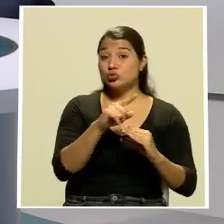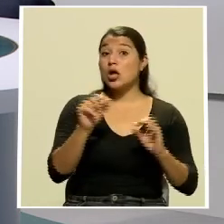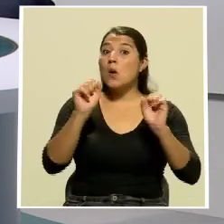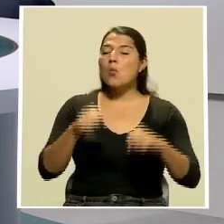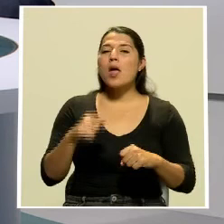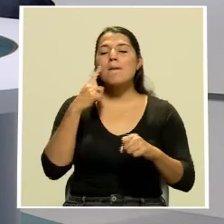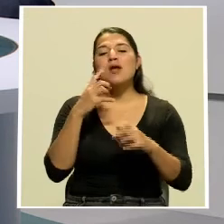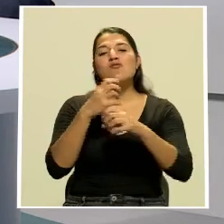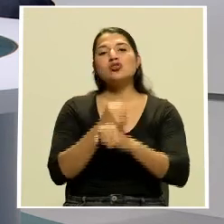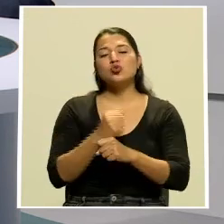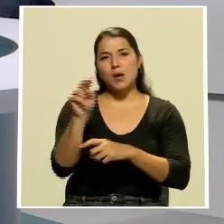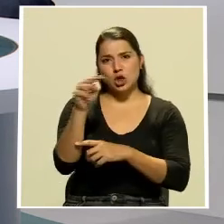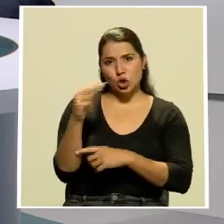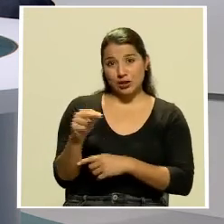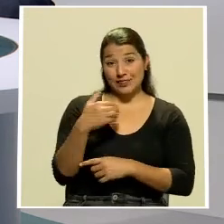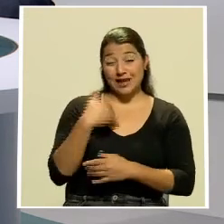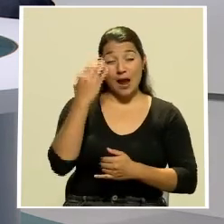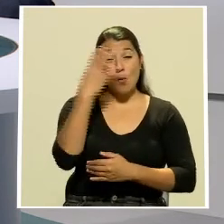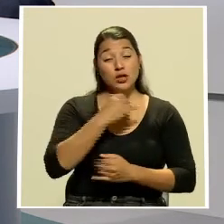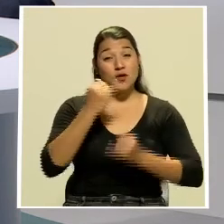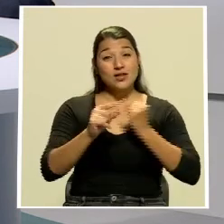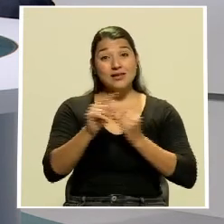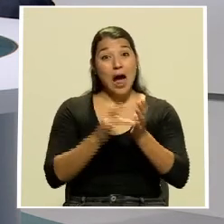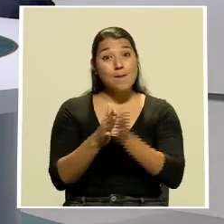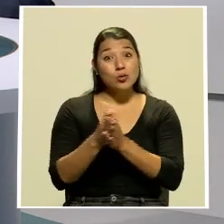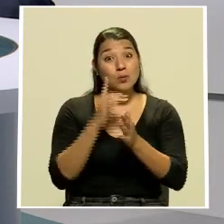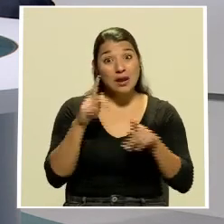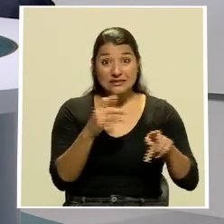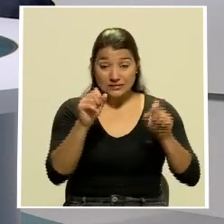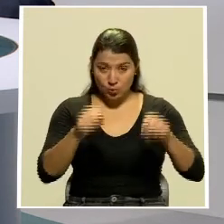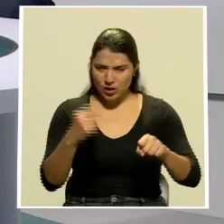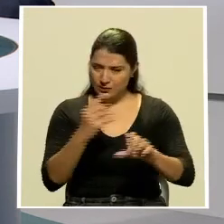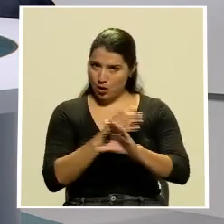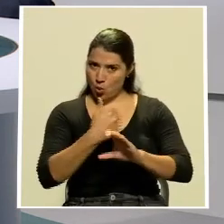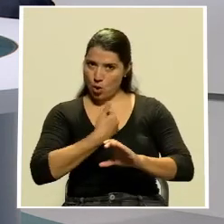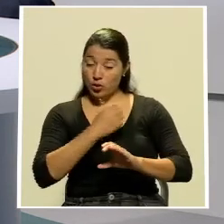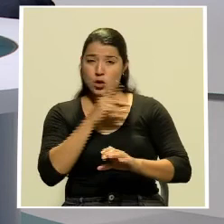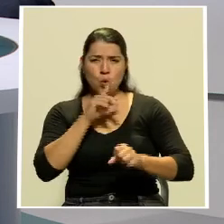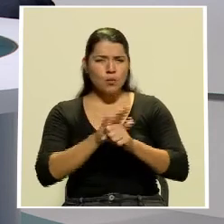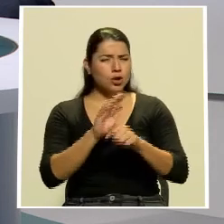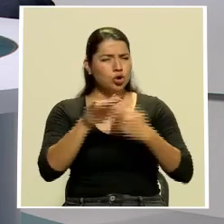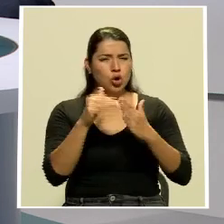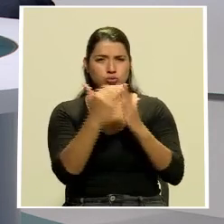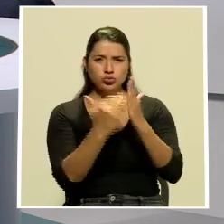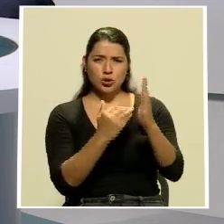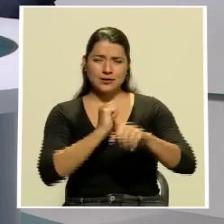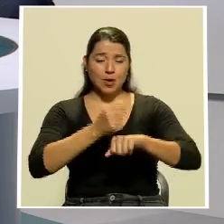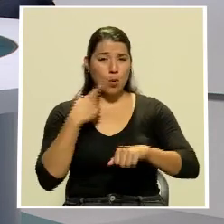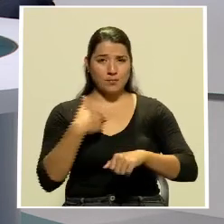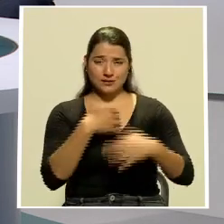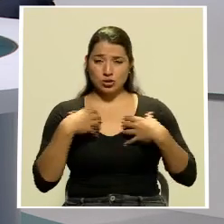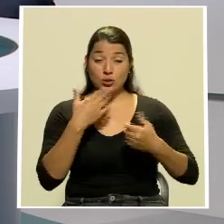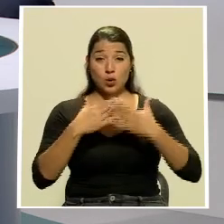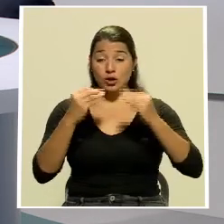tener el resumen de las informaciones que tengan un lindo fin de semana y aproveche para pasear si puede eso sí cuidándose siempre y cumpliendo todos los protocolos del Ministerio de Salud muy